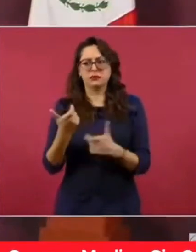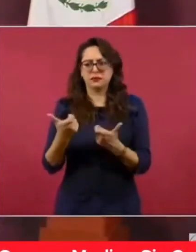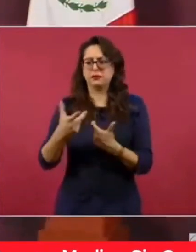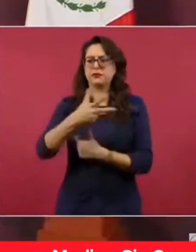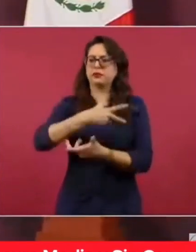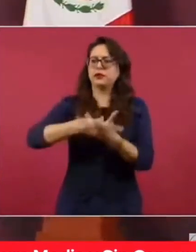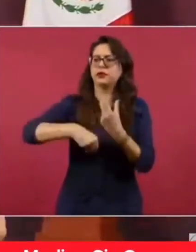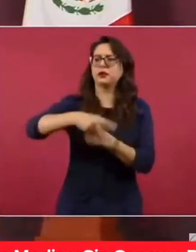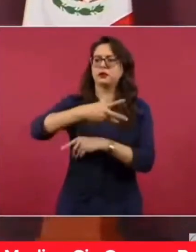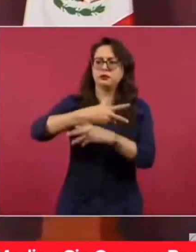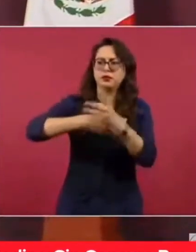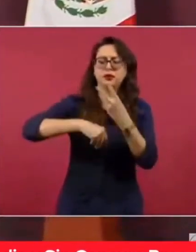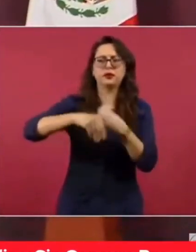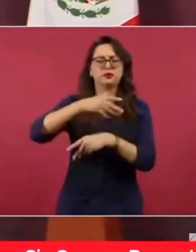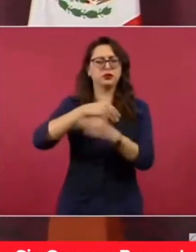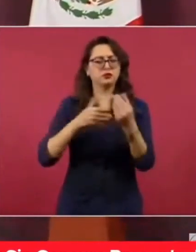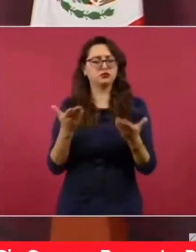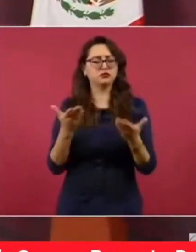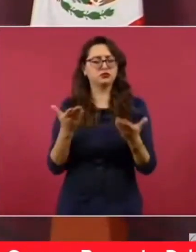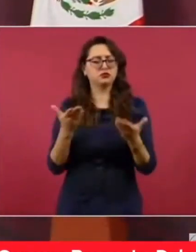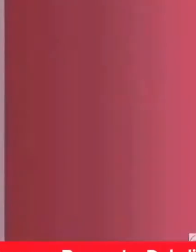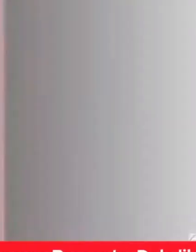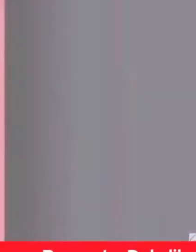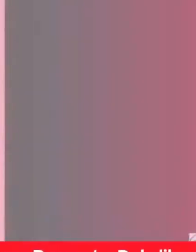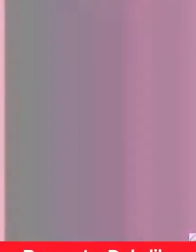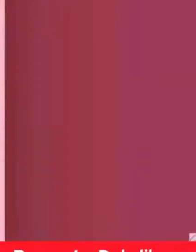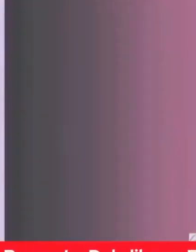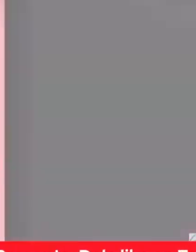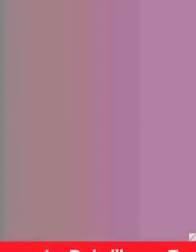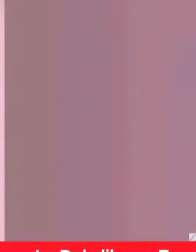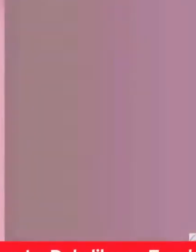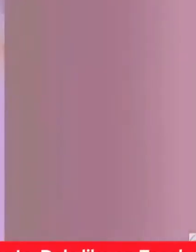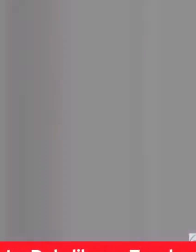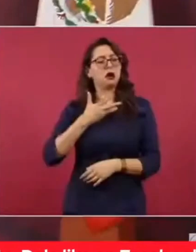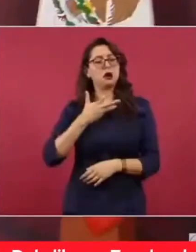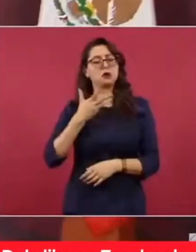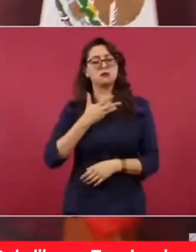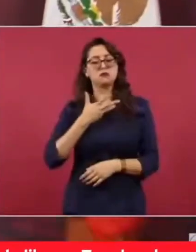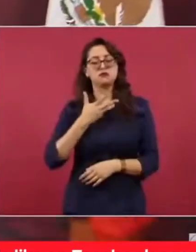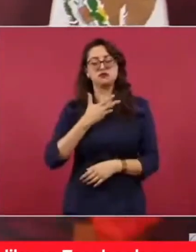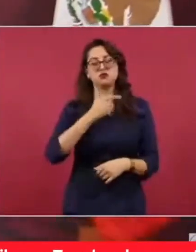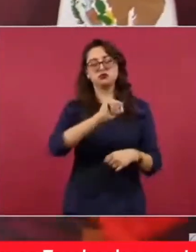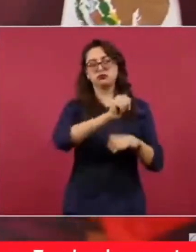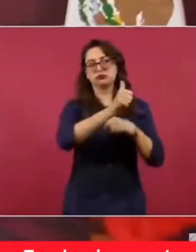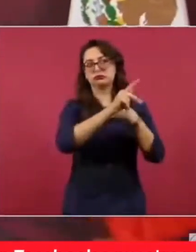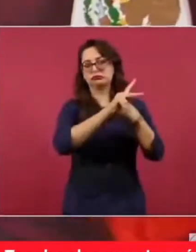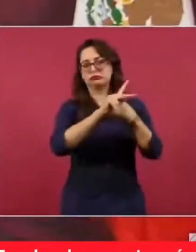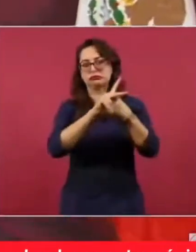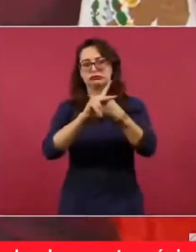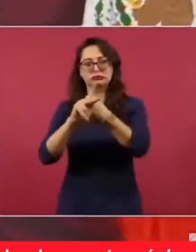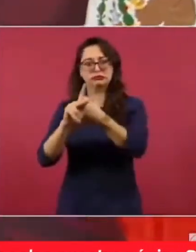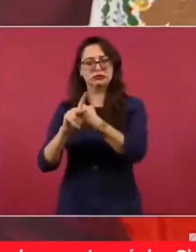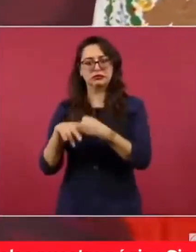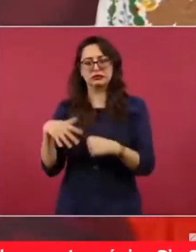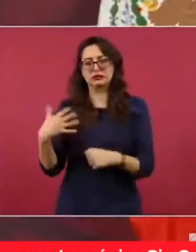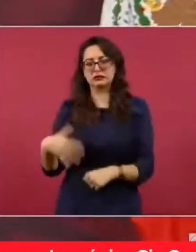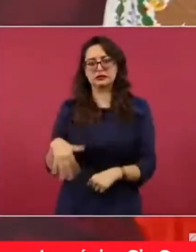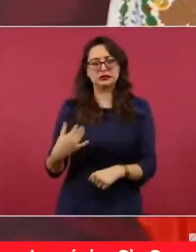que México es de los países más atractivos para la inversión foránea,